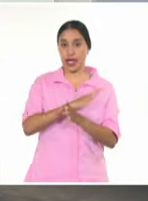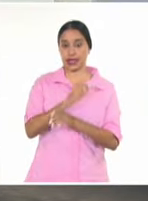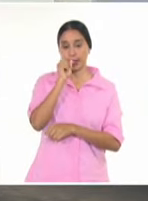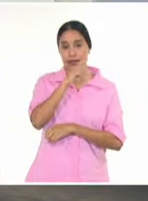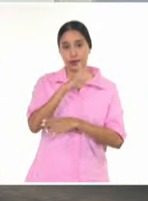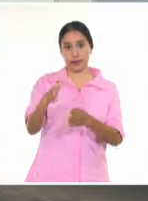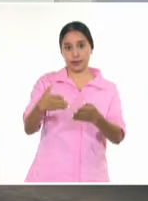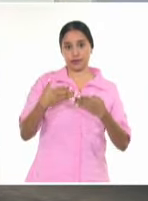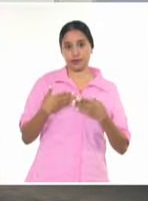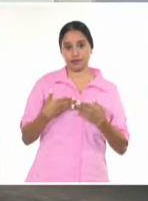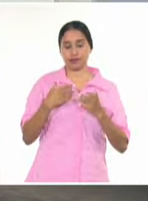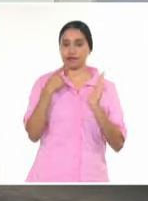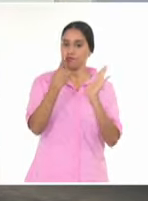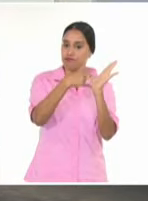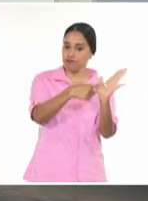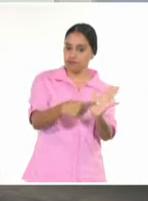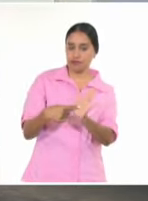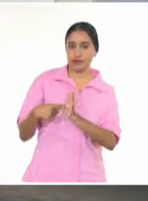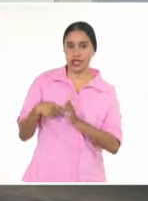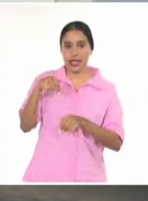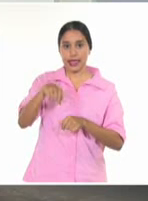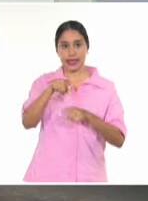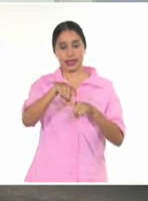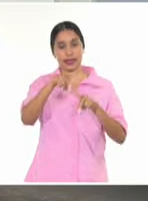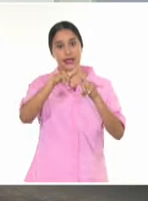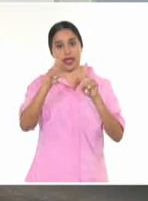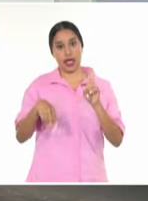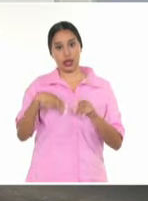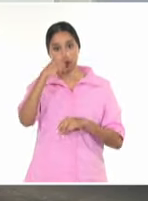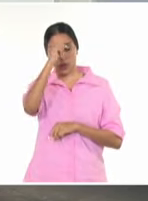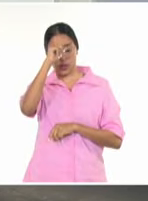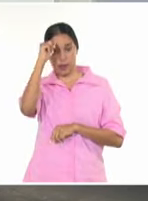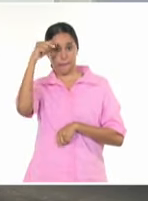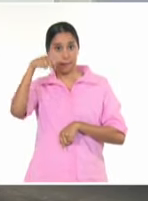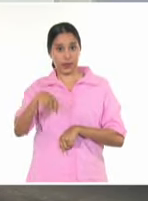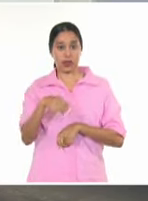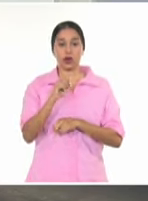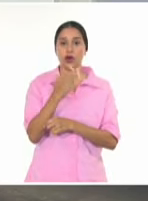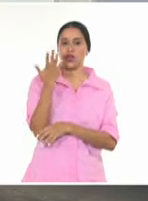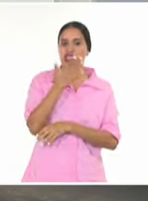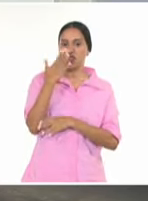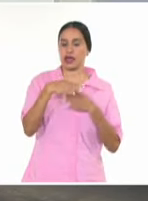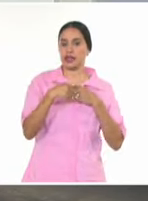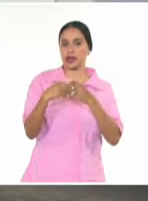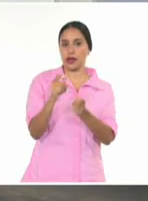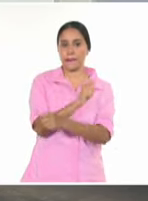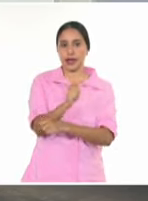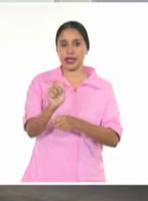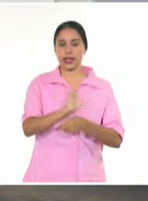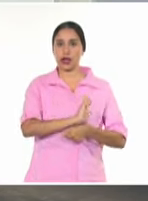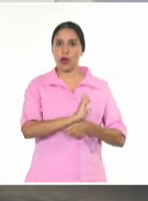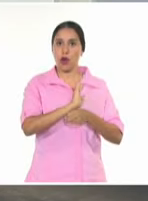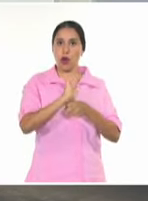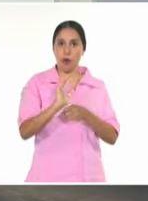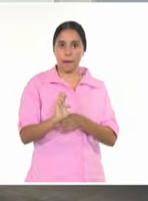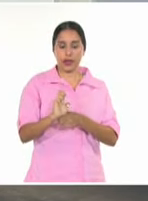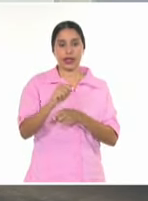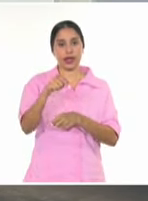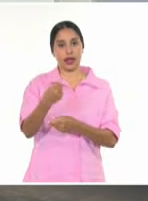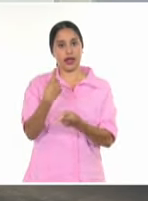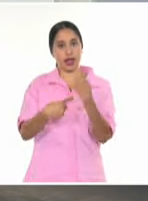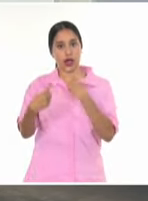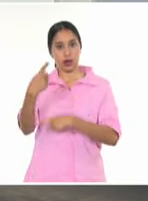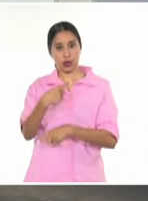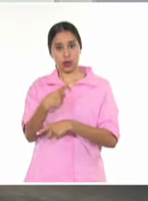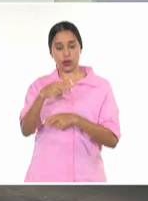sugerencia. Este domingo Teatro Icarón, dirigido por la maestra Miriam Muñoz, presentará la obra Las penas no me mataron, dedicada a los